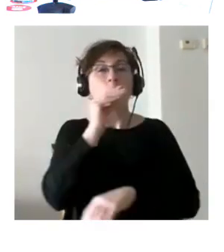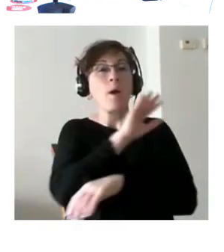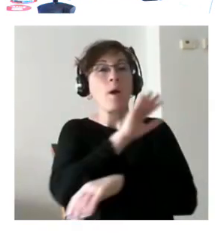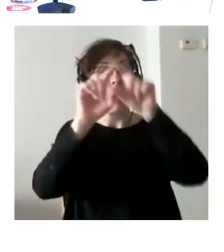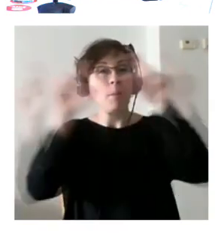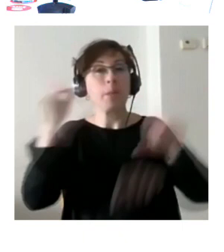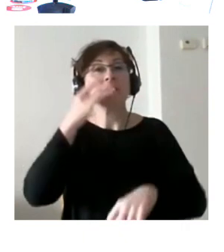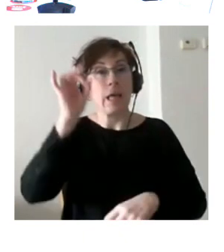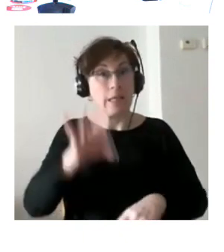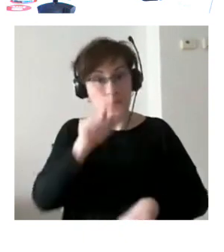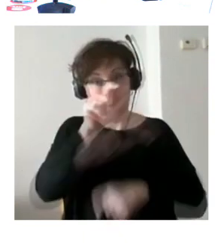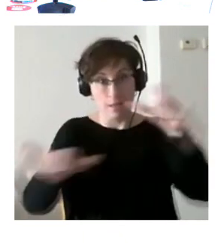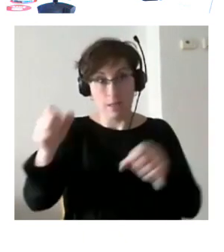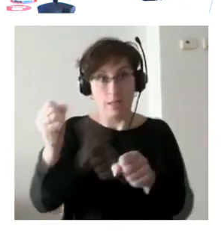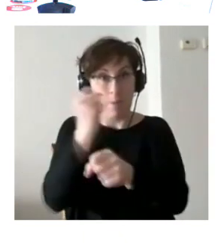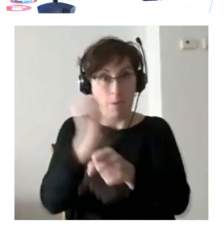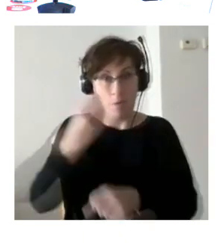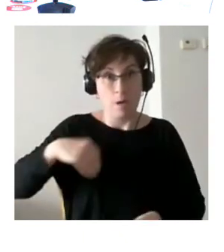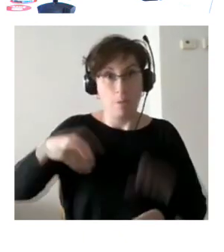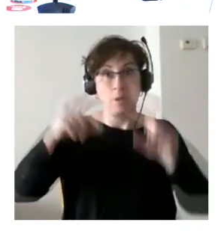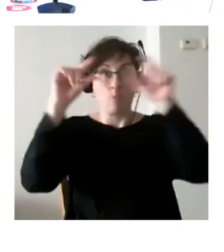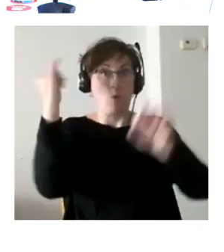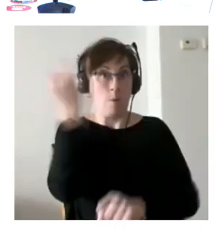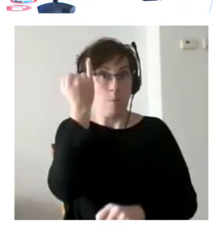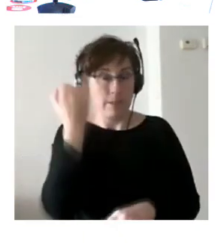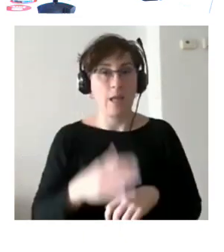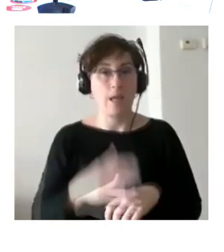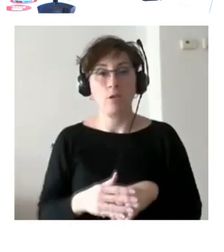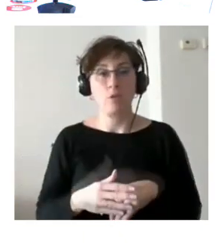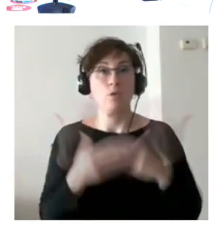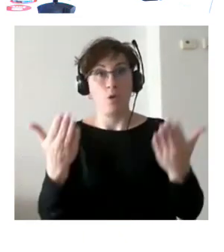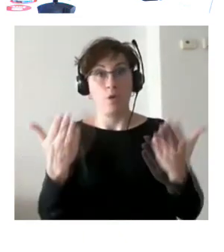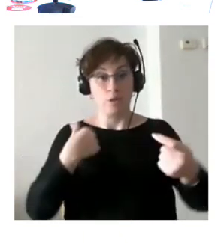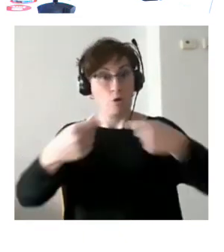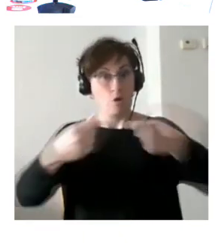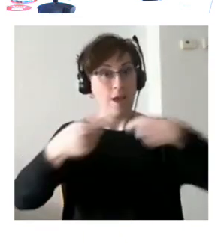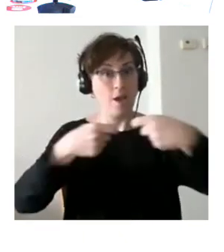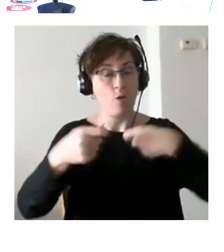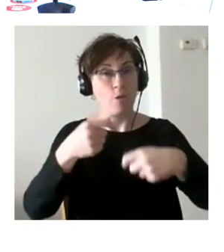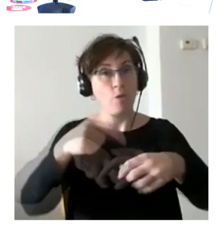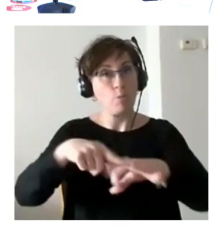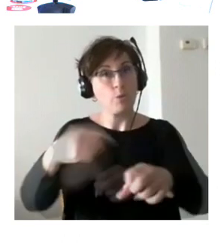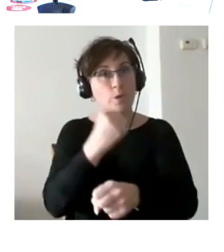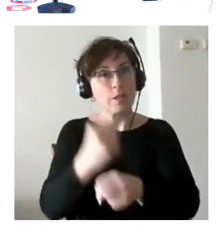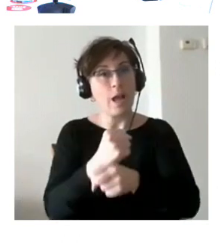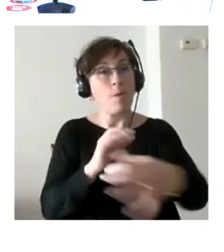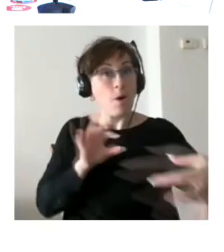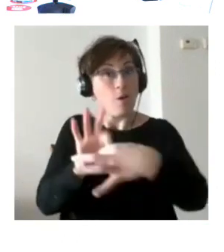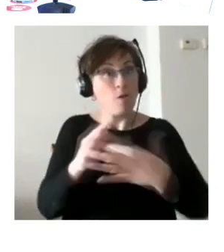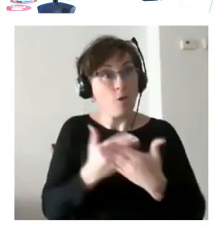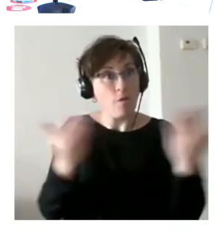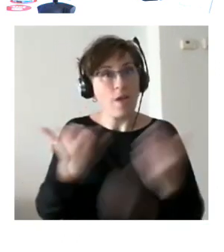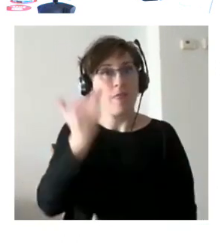propios trabajadores de esa empresa con lo cual a la hora de negociar un puesto de trabajo va a ser mucho más facilitador cuando tú estableces ese vínculo de confianza